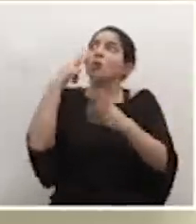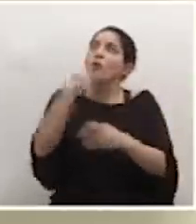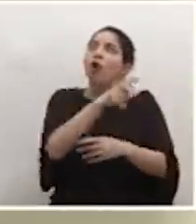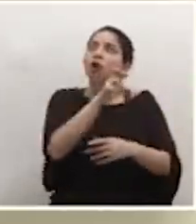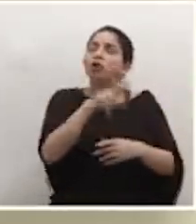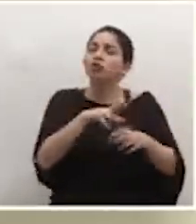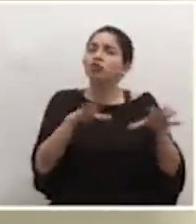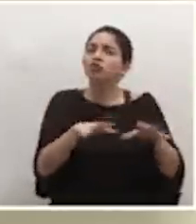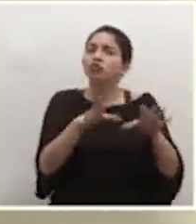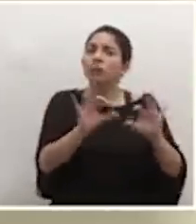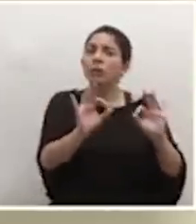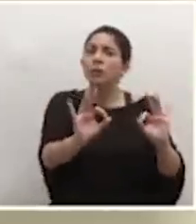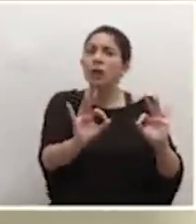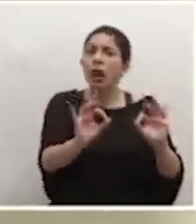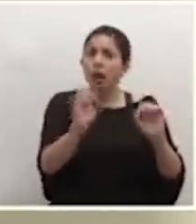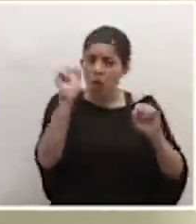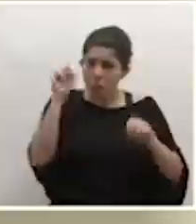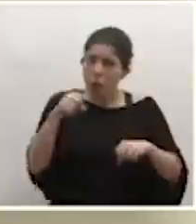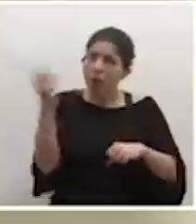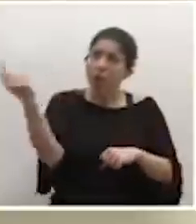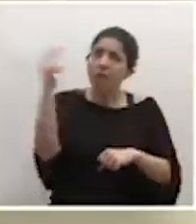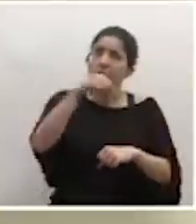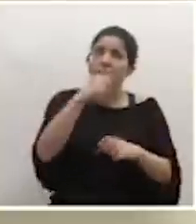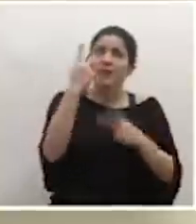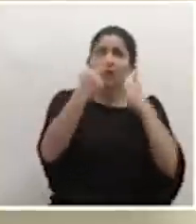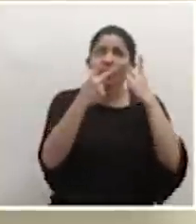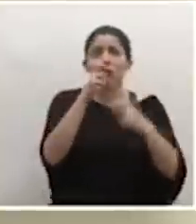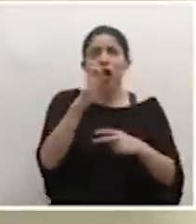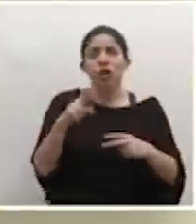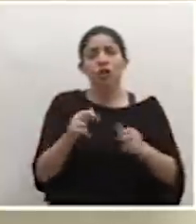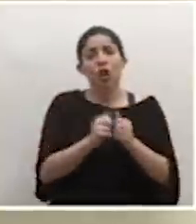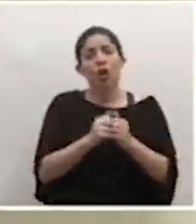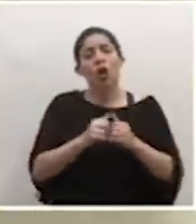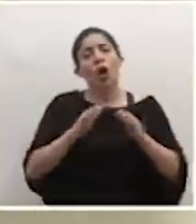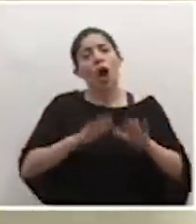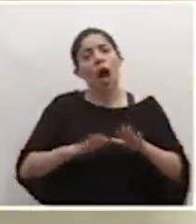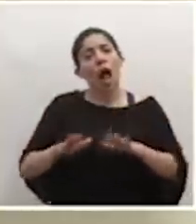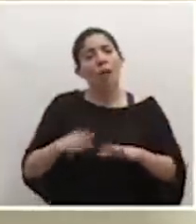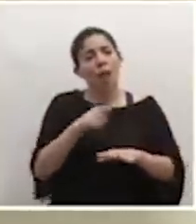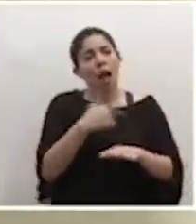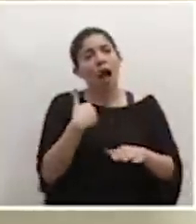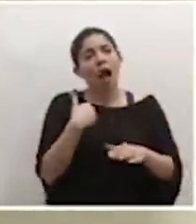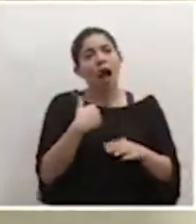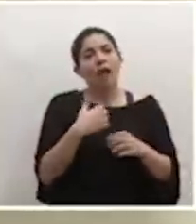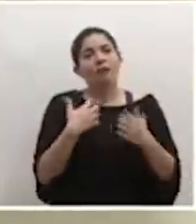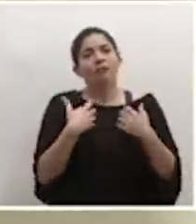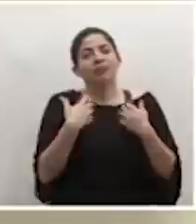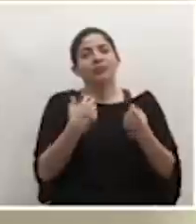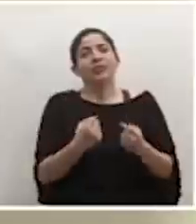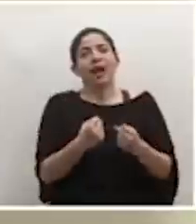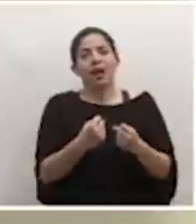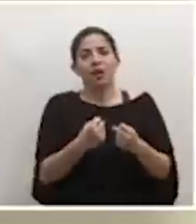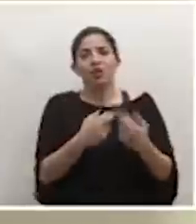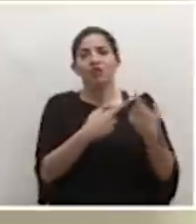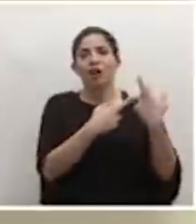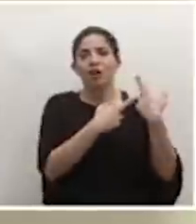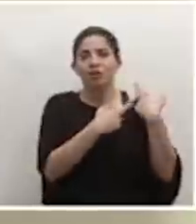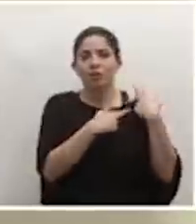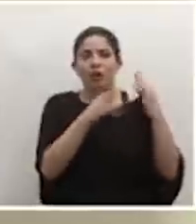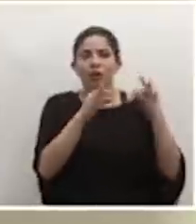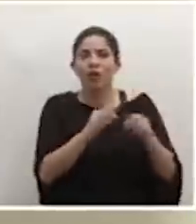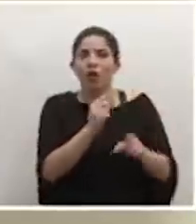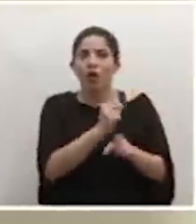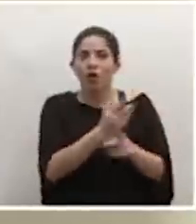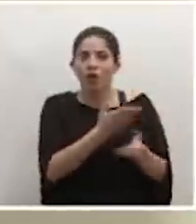hizo las cosas bien, podemos ir a visitar Costa Rica mucho más tranquilos de que tiene un sistema sanitario responsable que ha tomado las decisiones oportunas.